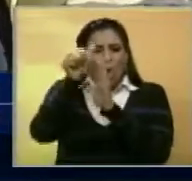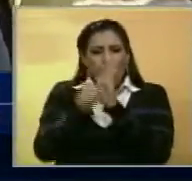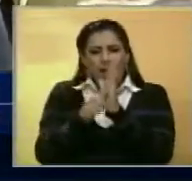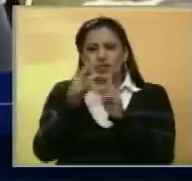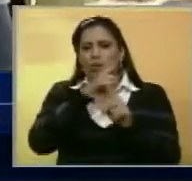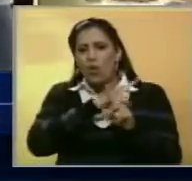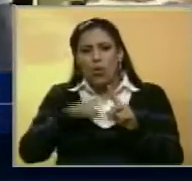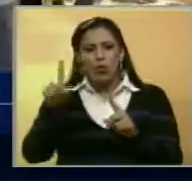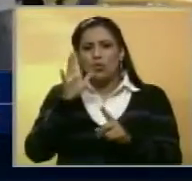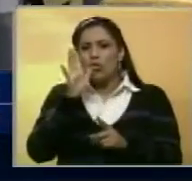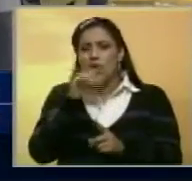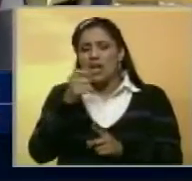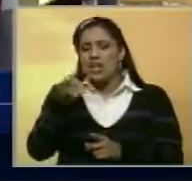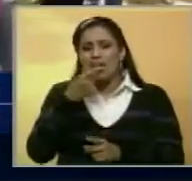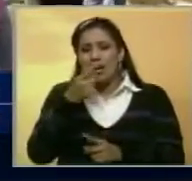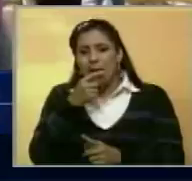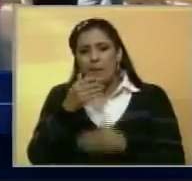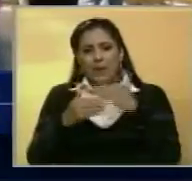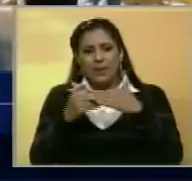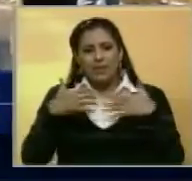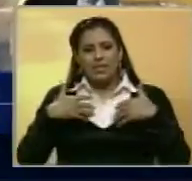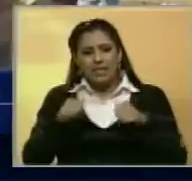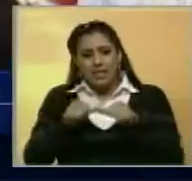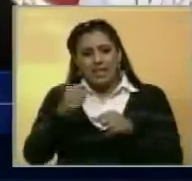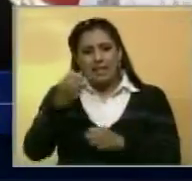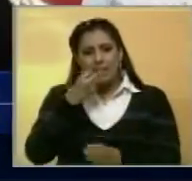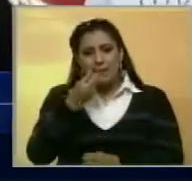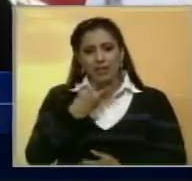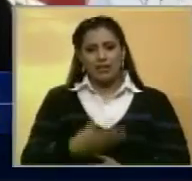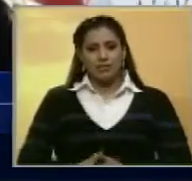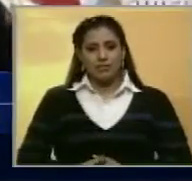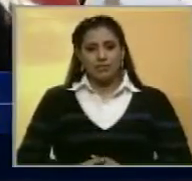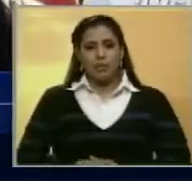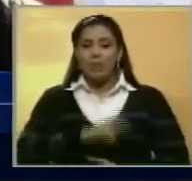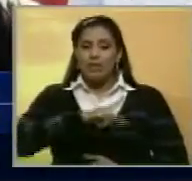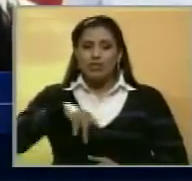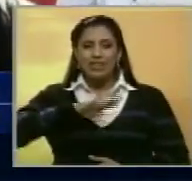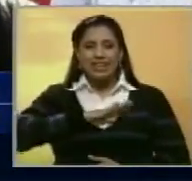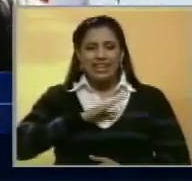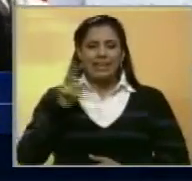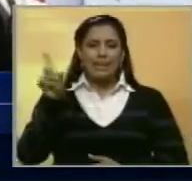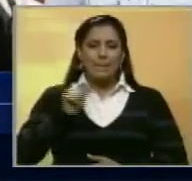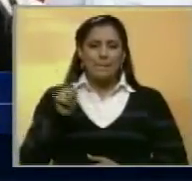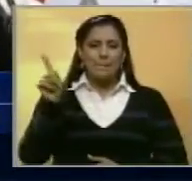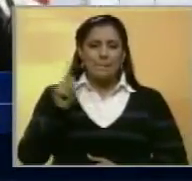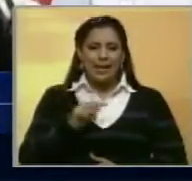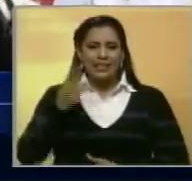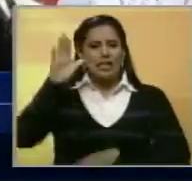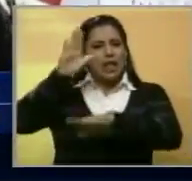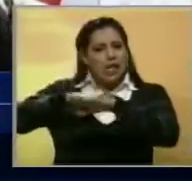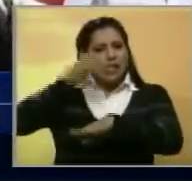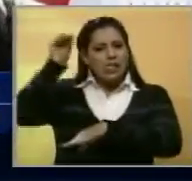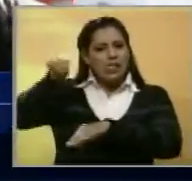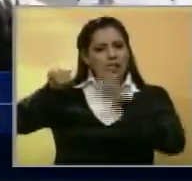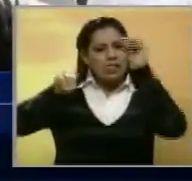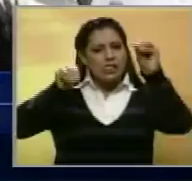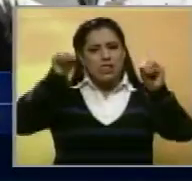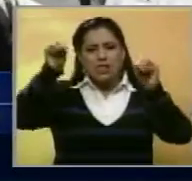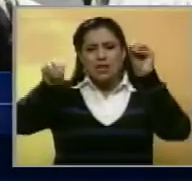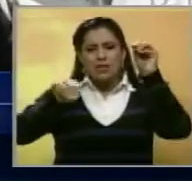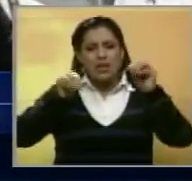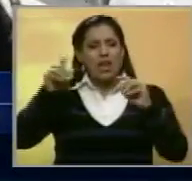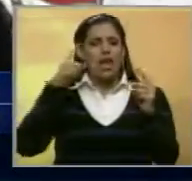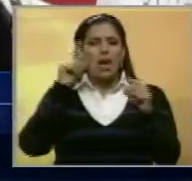y otros por falta de medicamentos para seguir el tratamiento. Tenemos muchos meses haciendo un llamado con caso